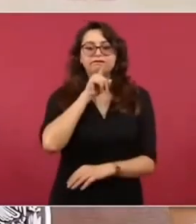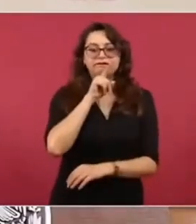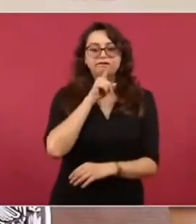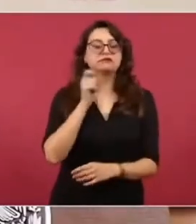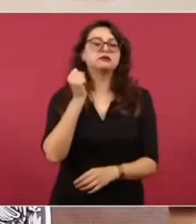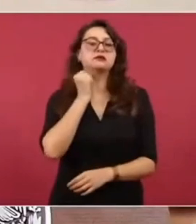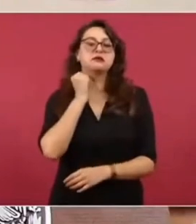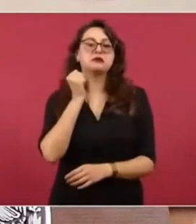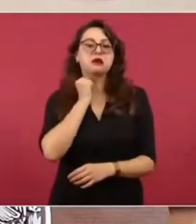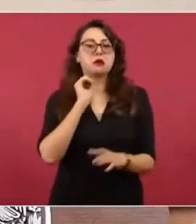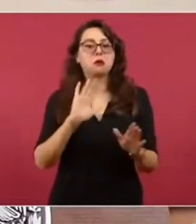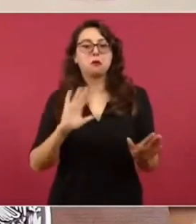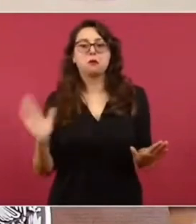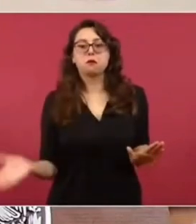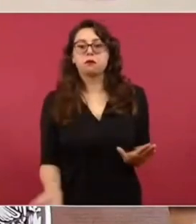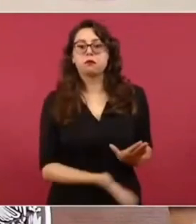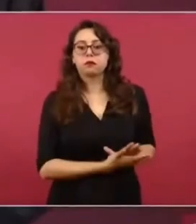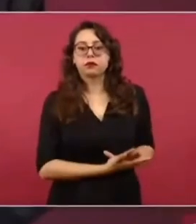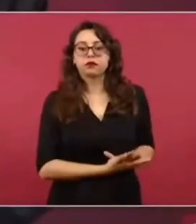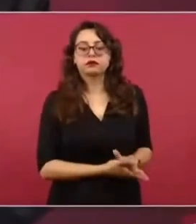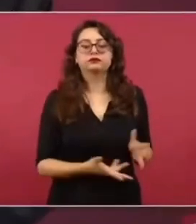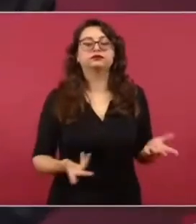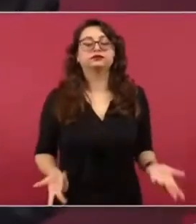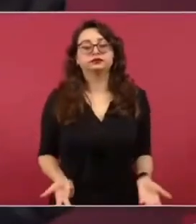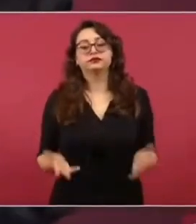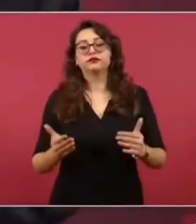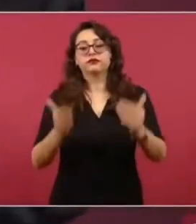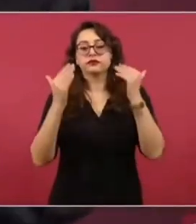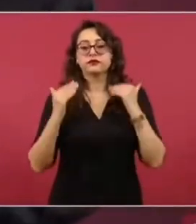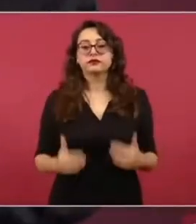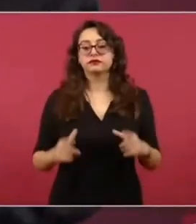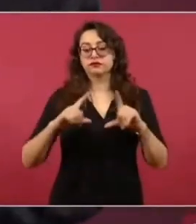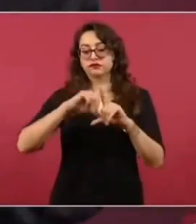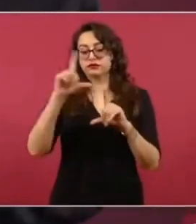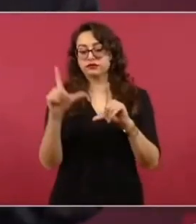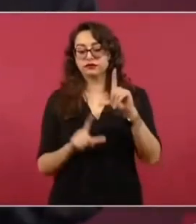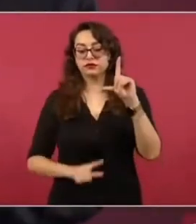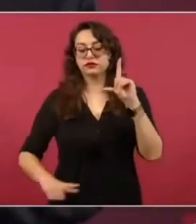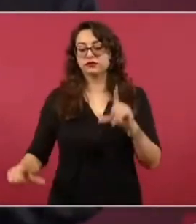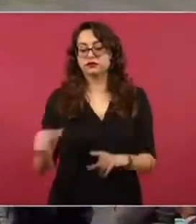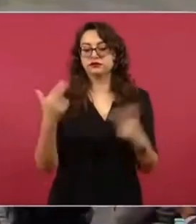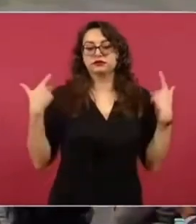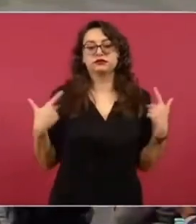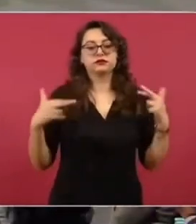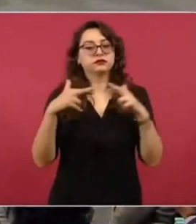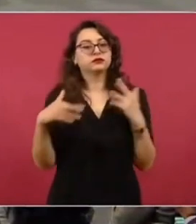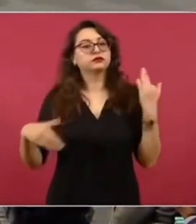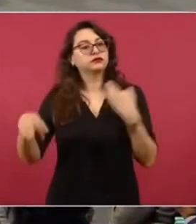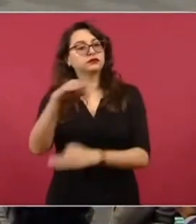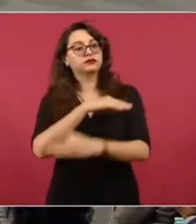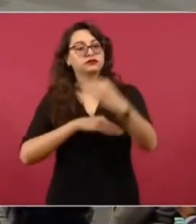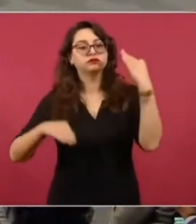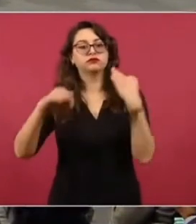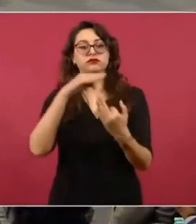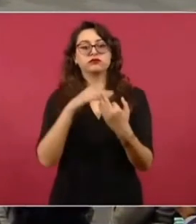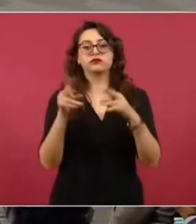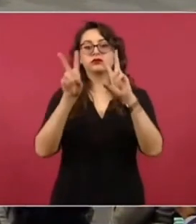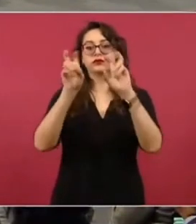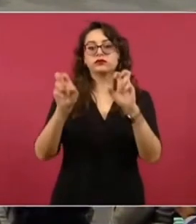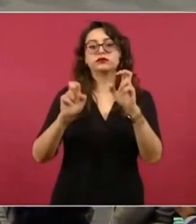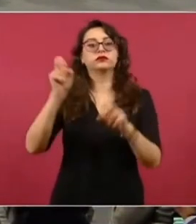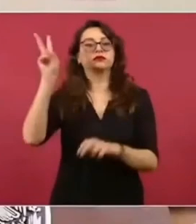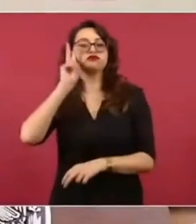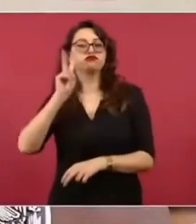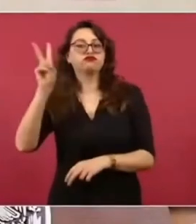activamente en todo el país en la campaña para la prevención de adicciones. Si te drogas, te